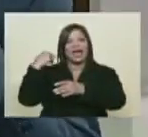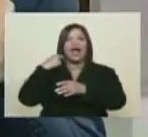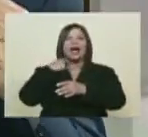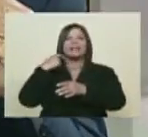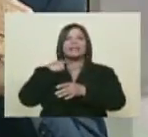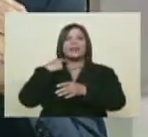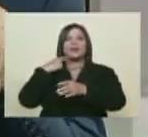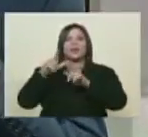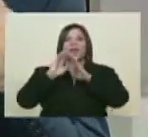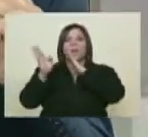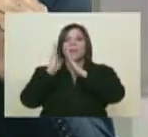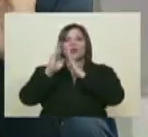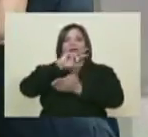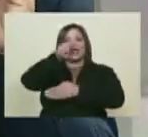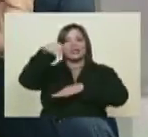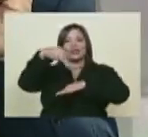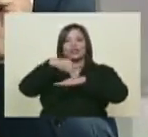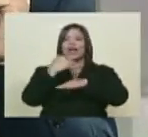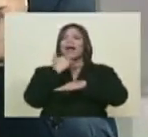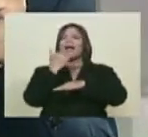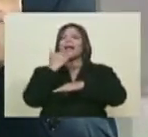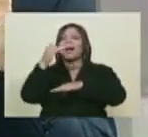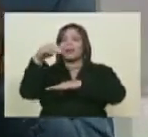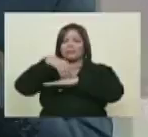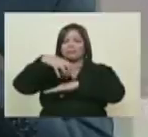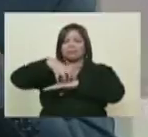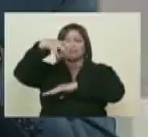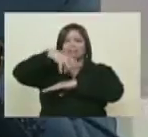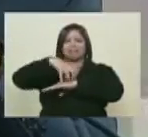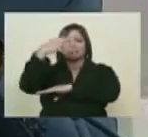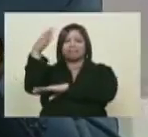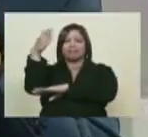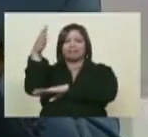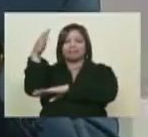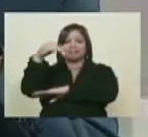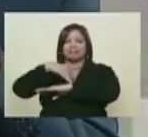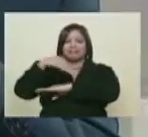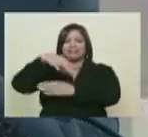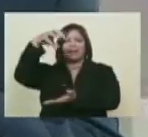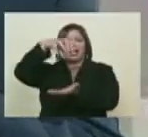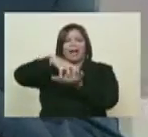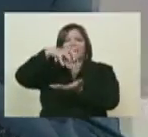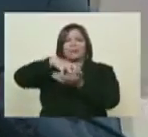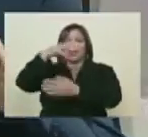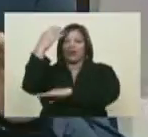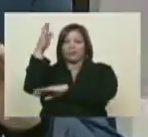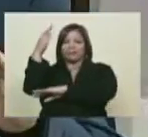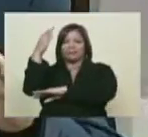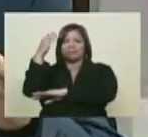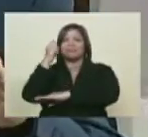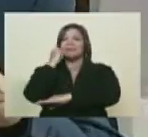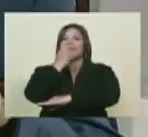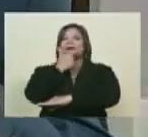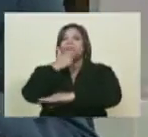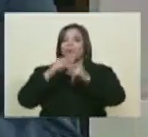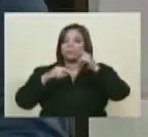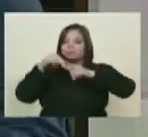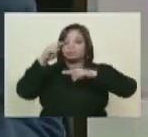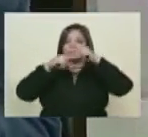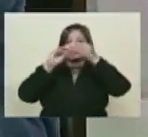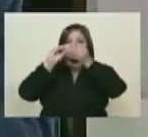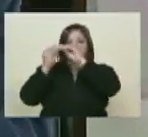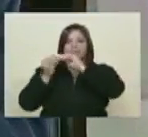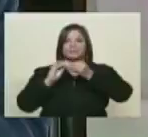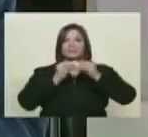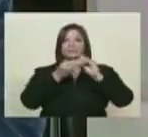sede de la Biblioteca Nacional, allí al ladito del Palacio de las Academias, en todo el frente del Palacio Legislativo. Ha sido hermosamente restaurada esta edificación por